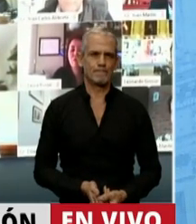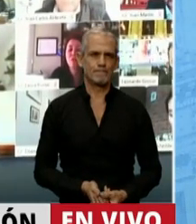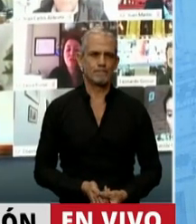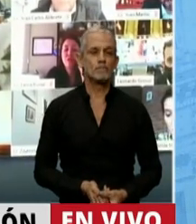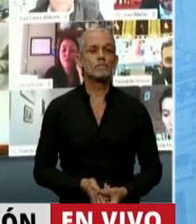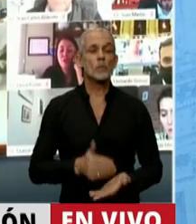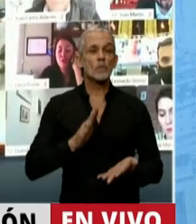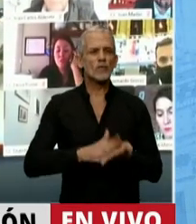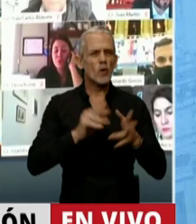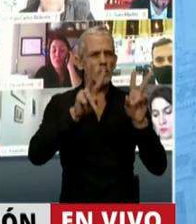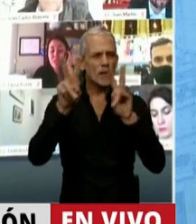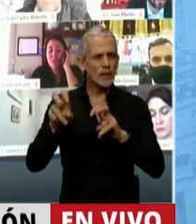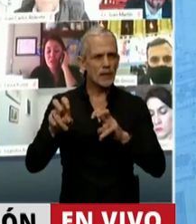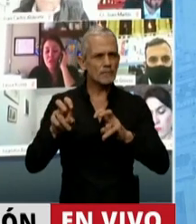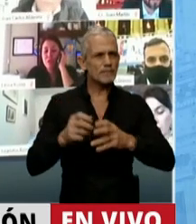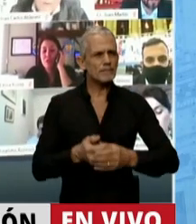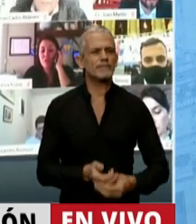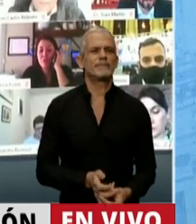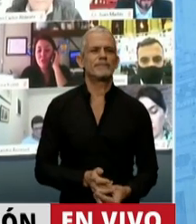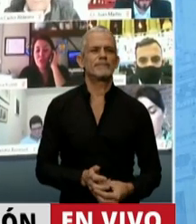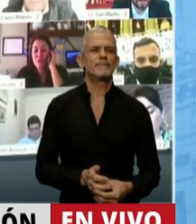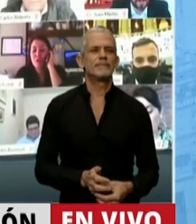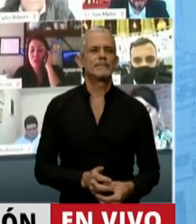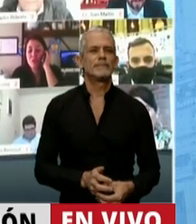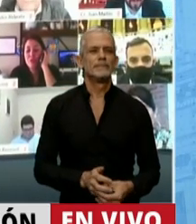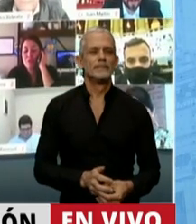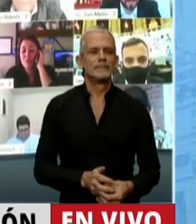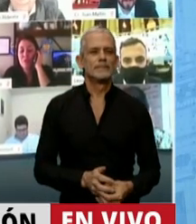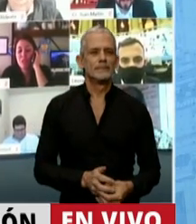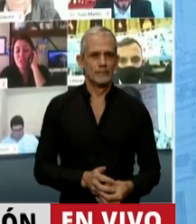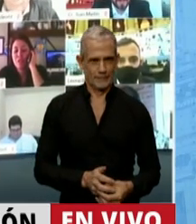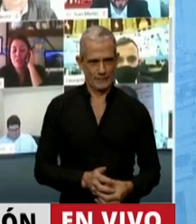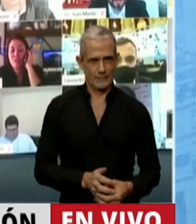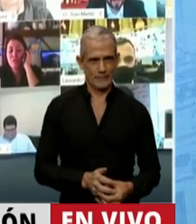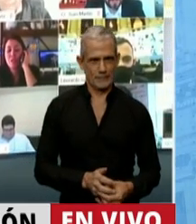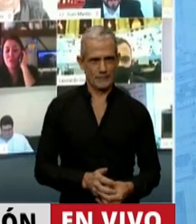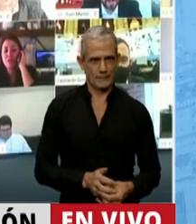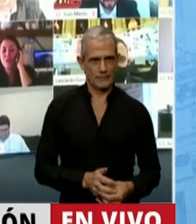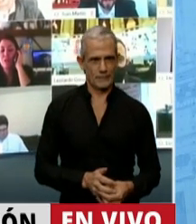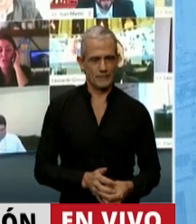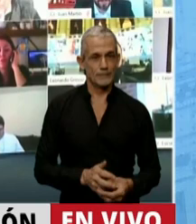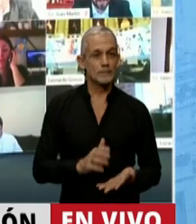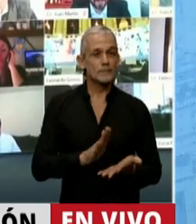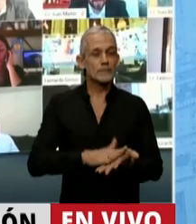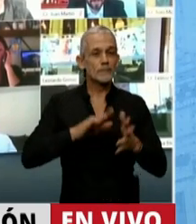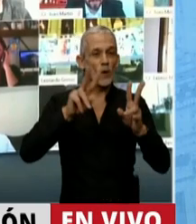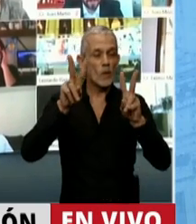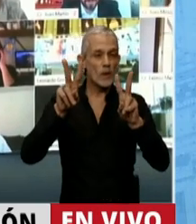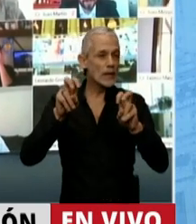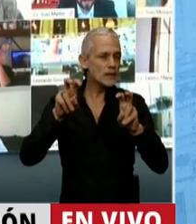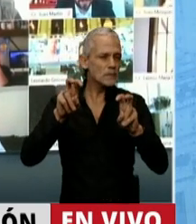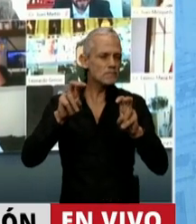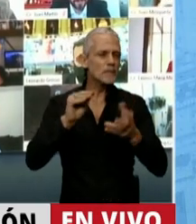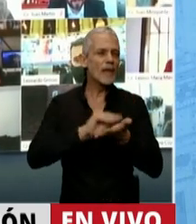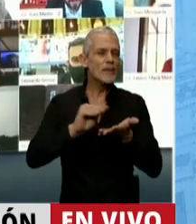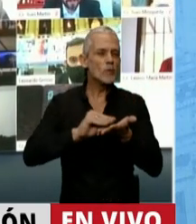Con respecto a lo que